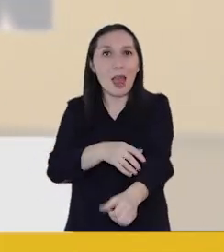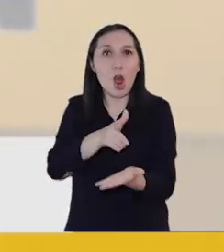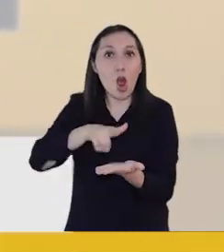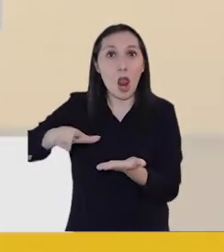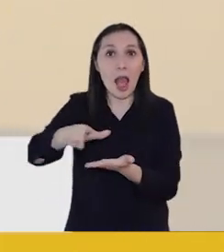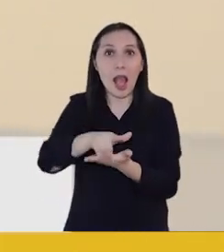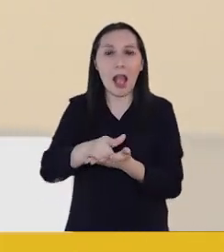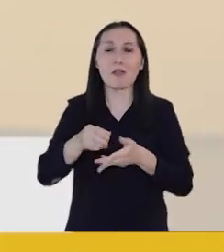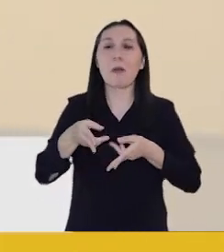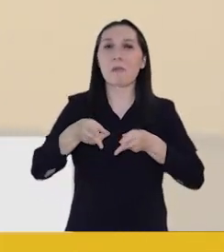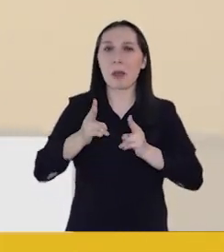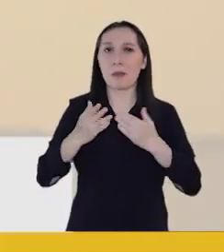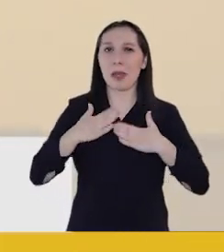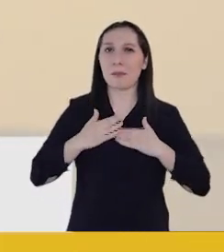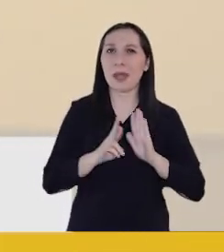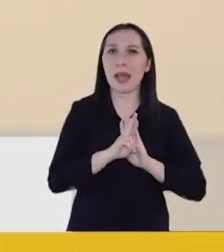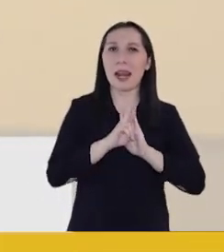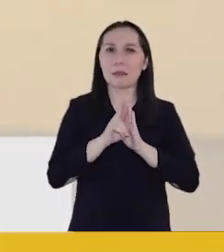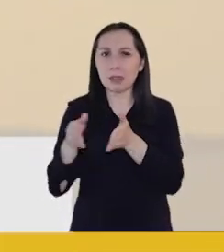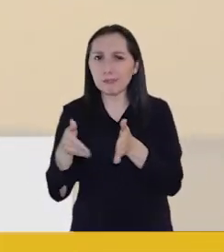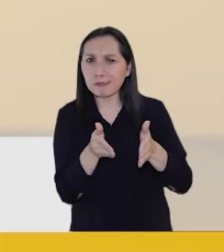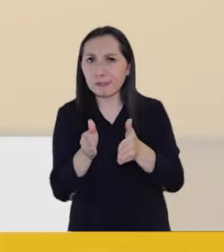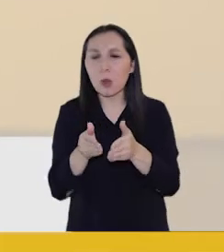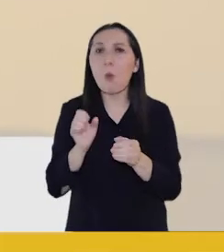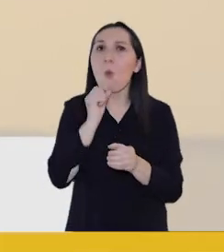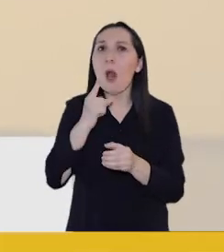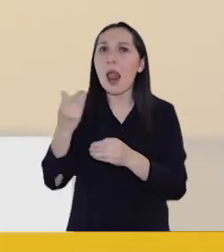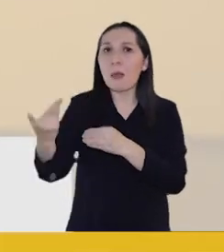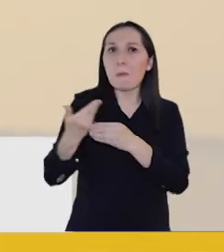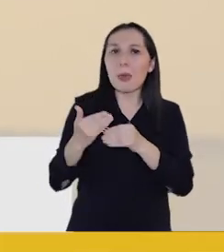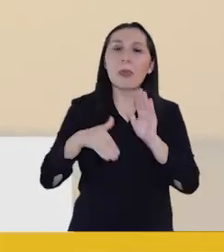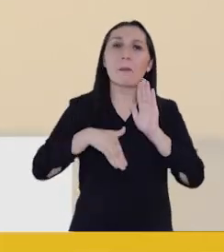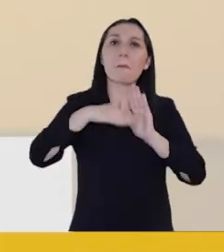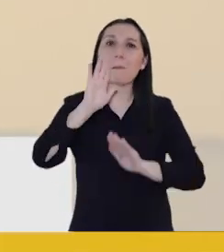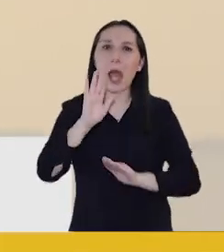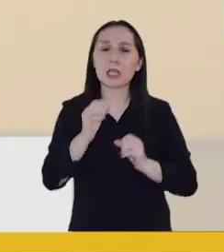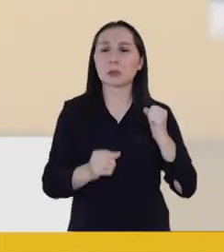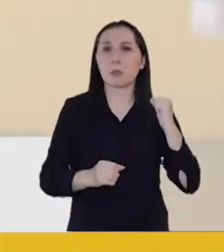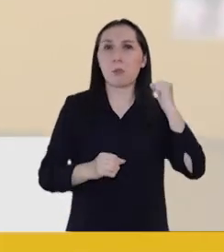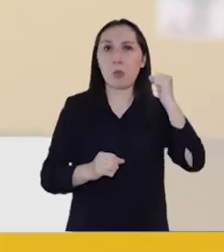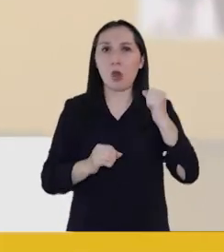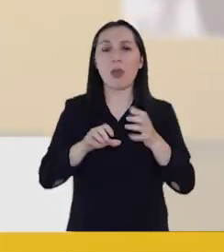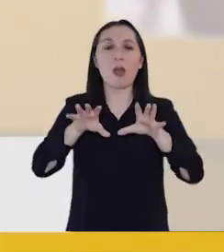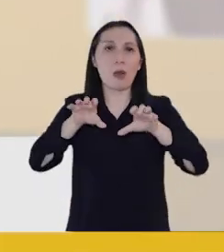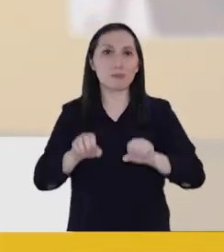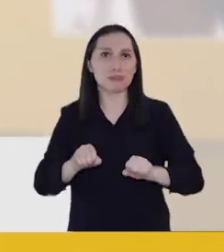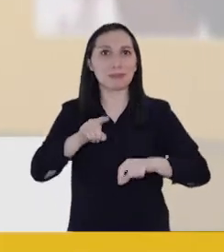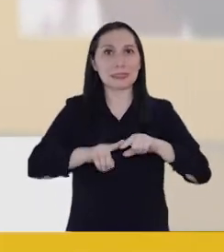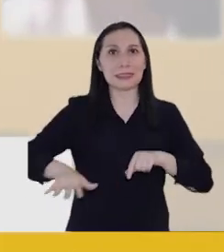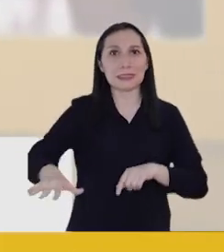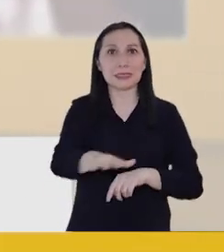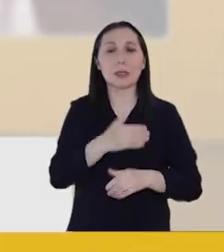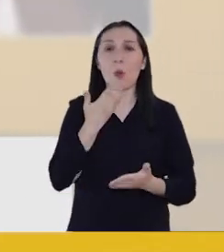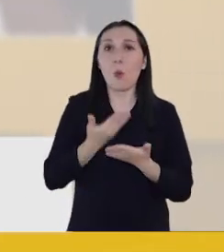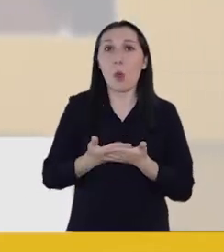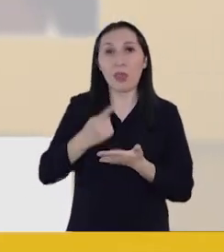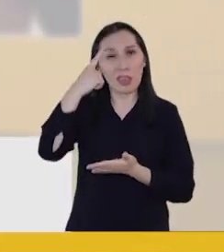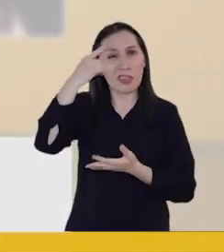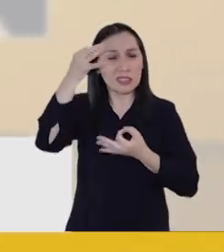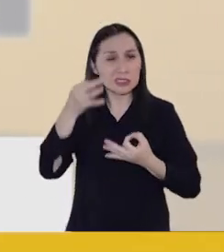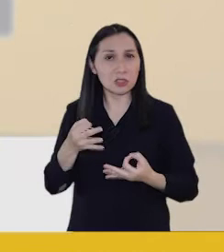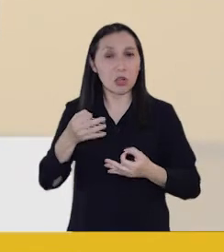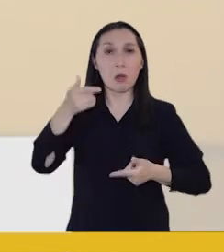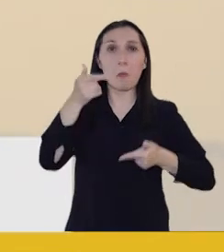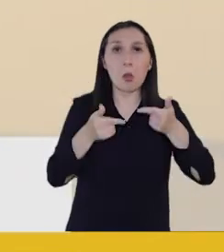los lagos, me permiten representar y canalizar la demanda por mayor poder en el territorio. Porque cuando las